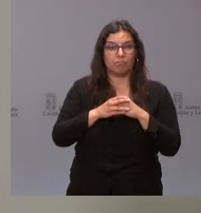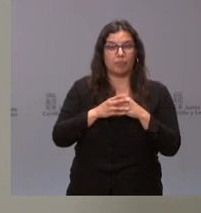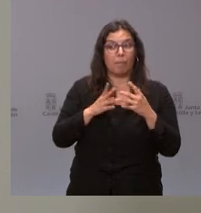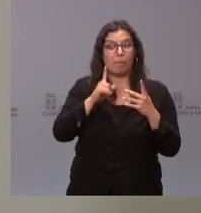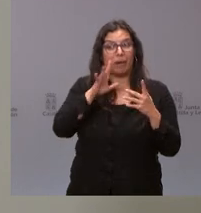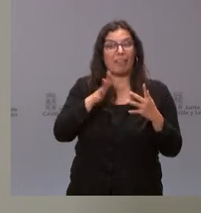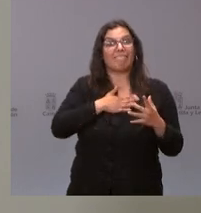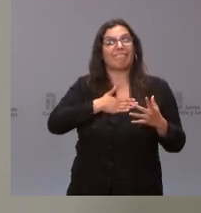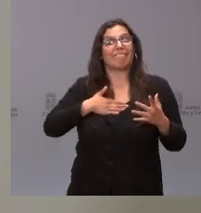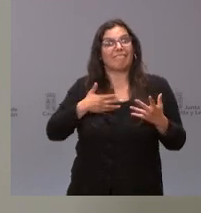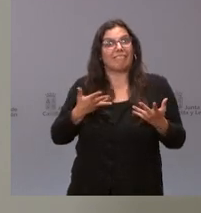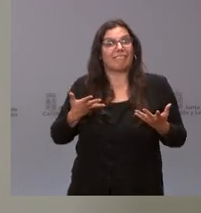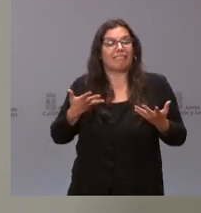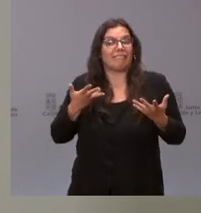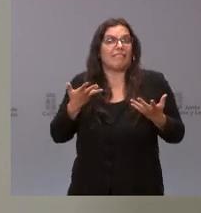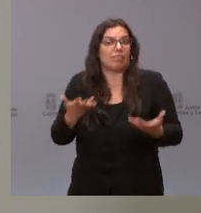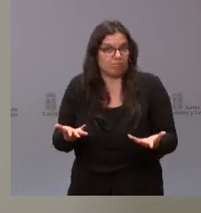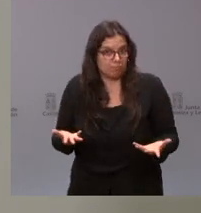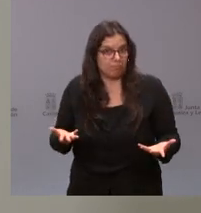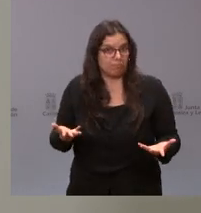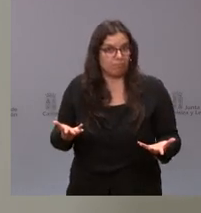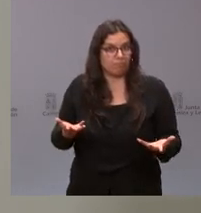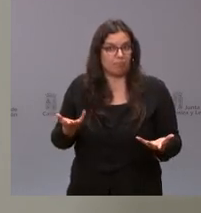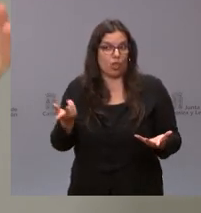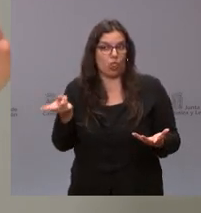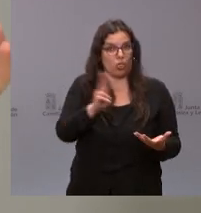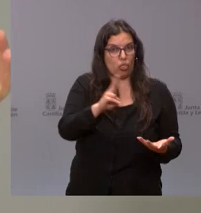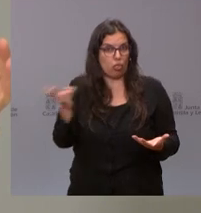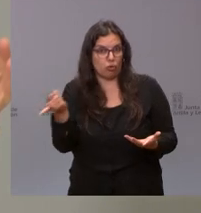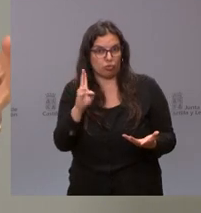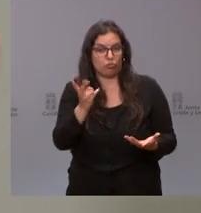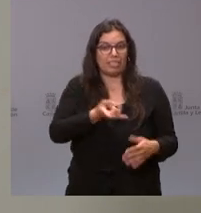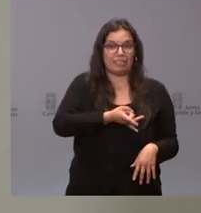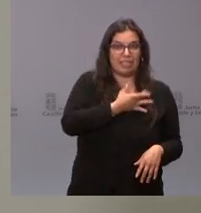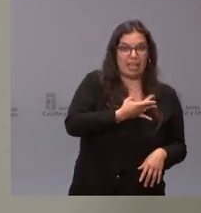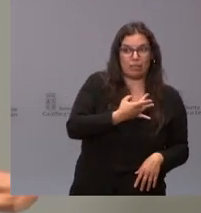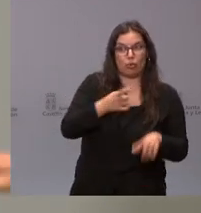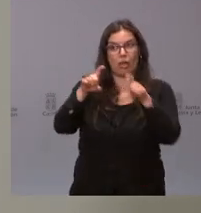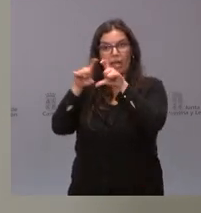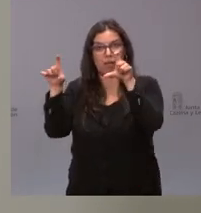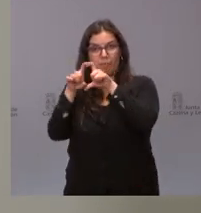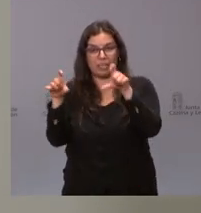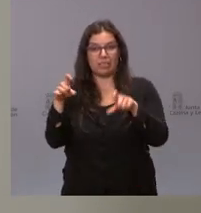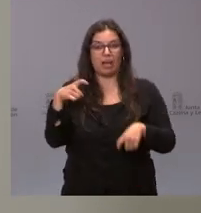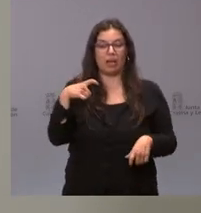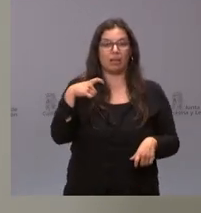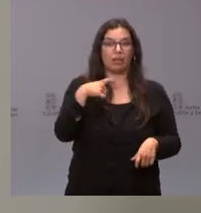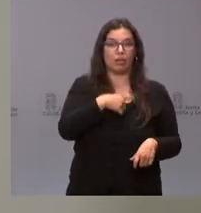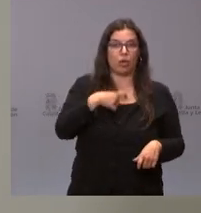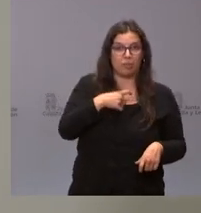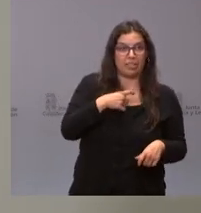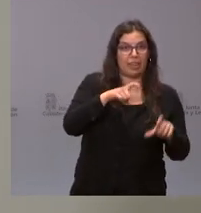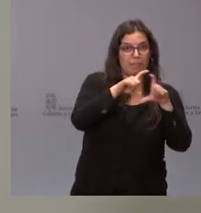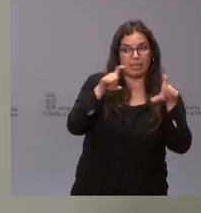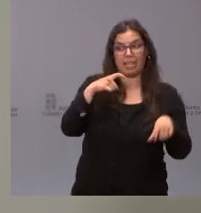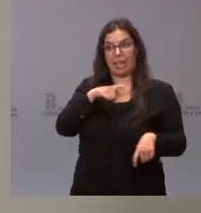predisposición si usted quiere utilizar esa palabra en ambas partes en sindicatos y empresas en comités de empresa y empresa